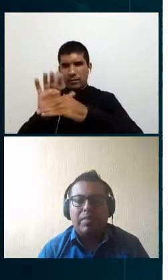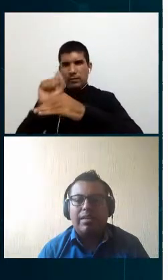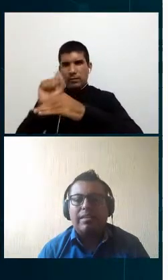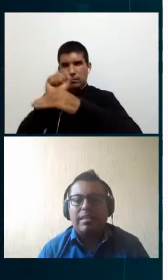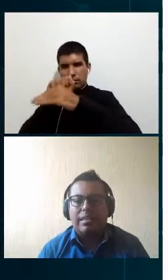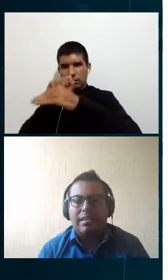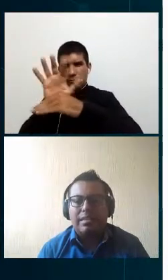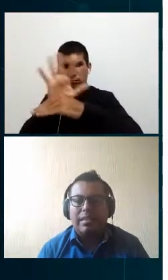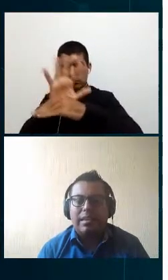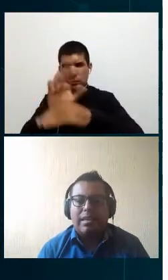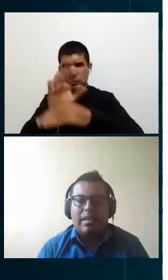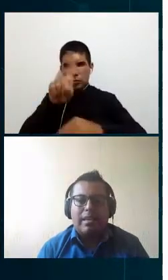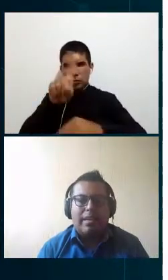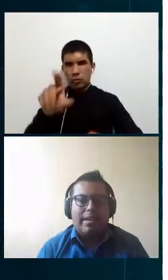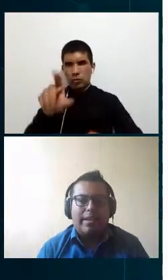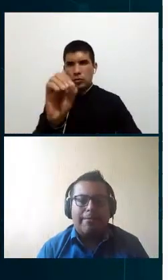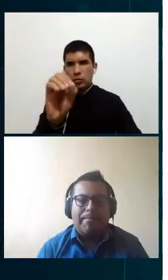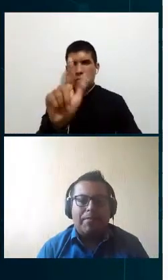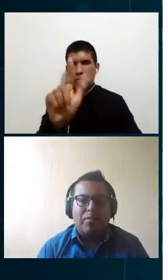poder adoptar estándares